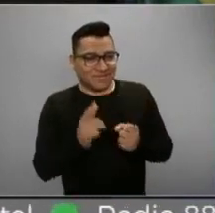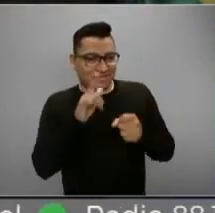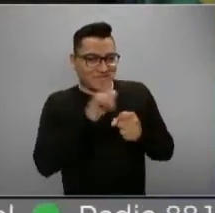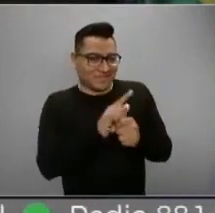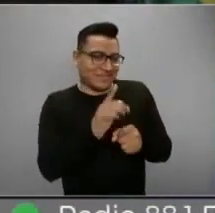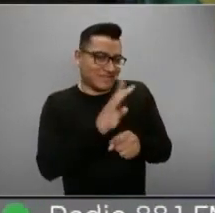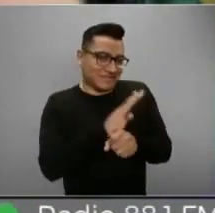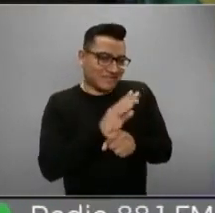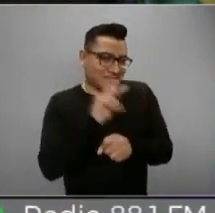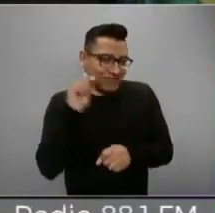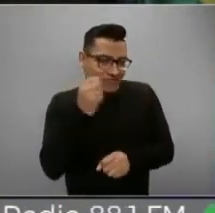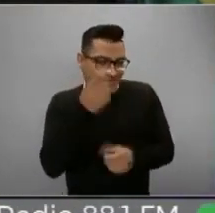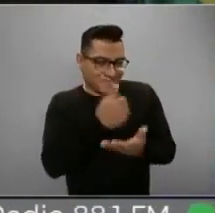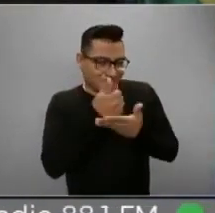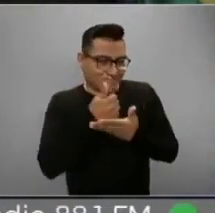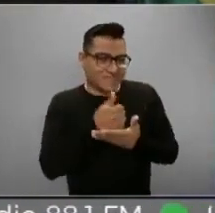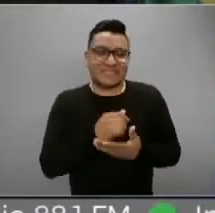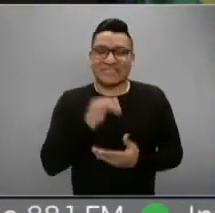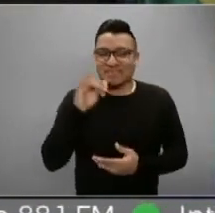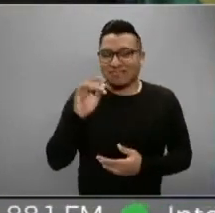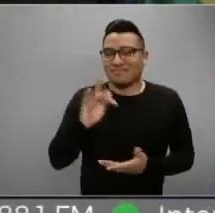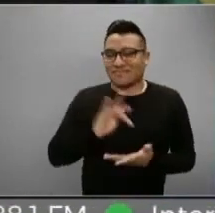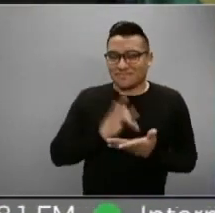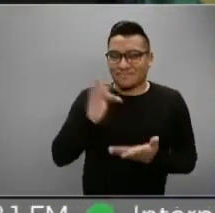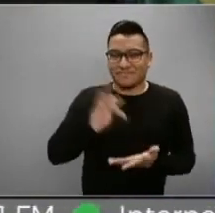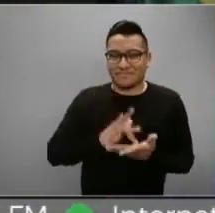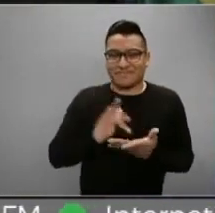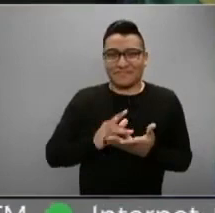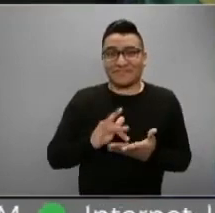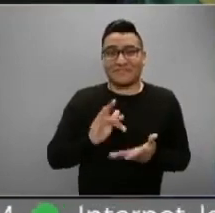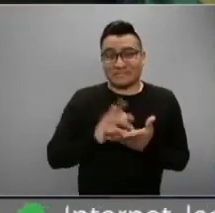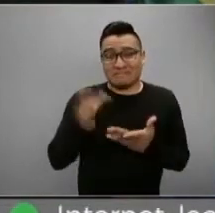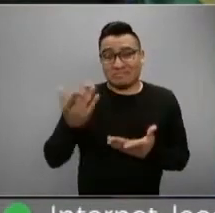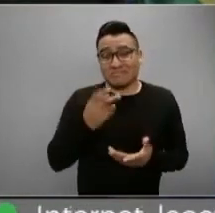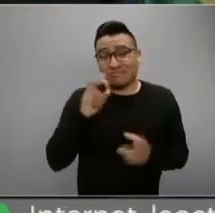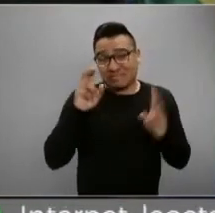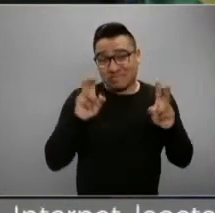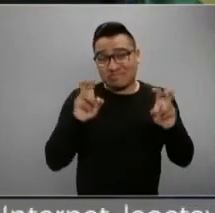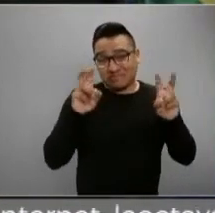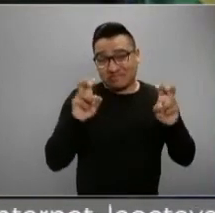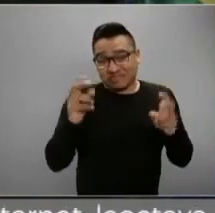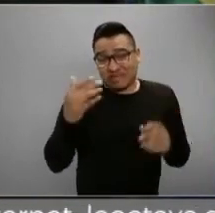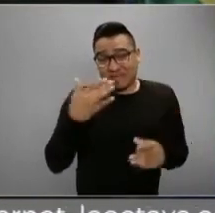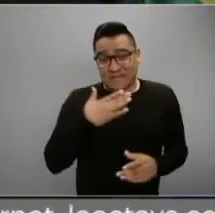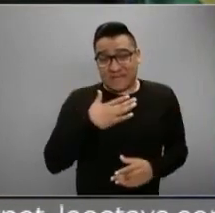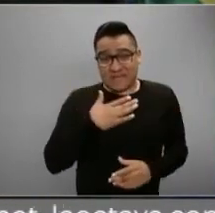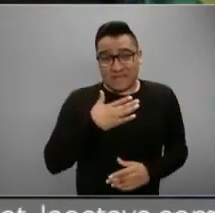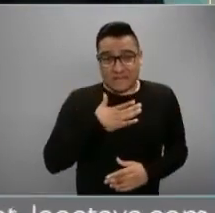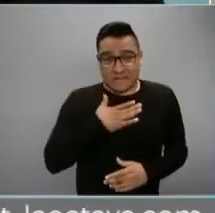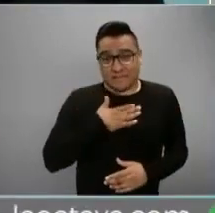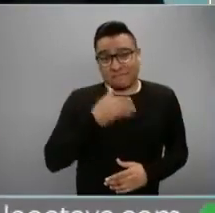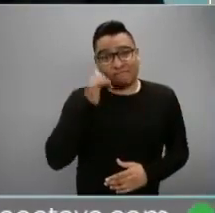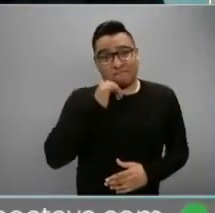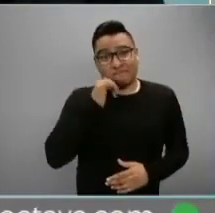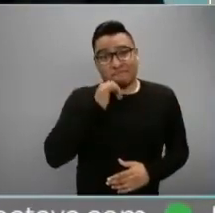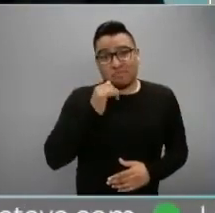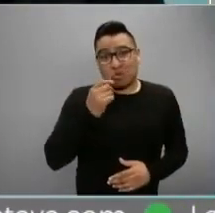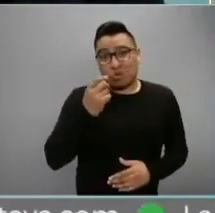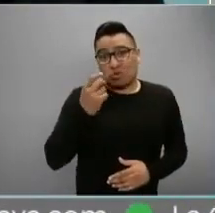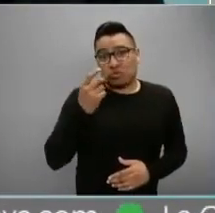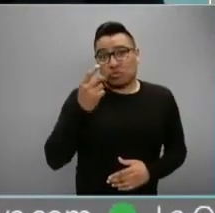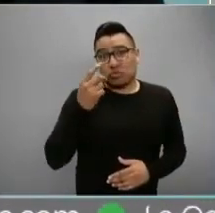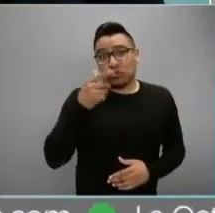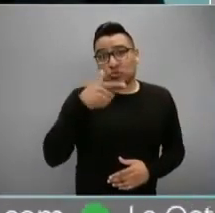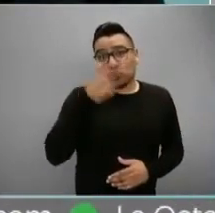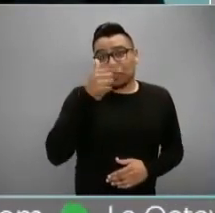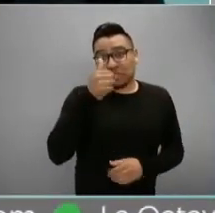Ofelia, bienvenida. Muchas gracias, este, qué bonito por hablar justo de este tema porque este tema es y ha sido mi trabajo por los últimos 12